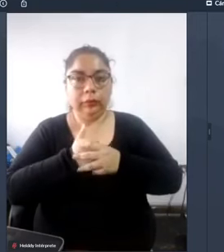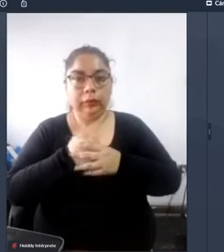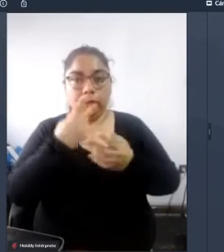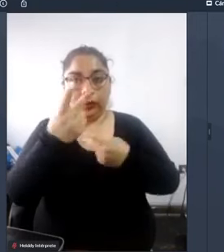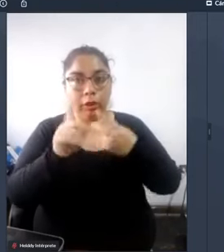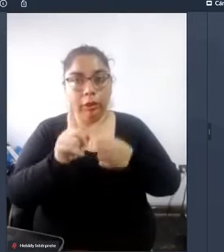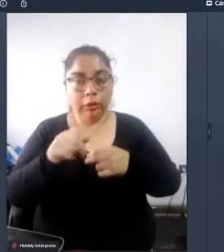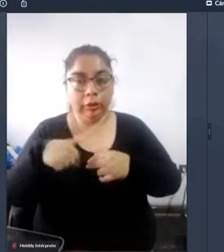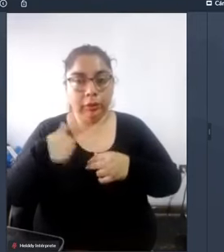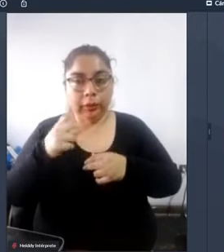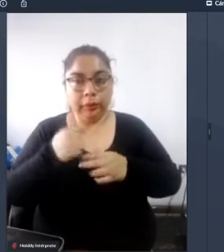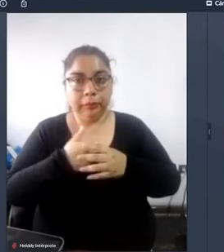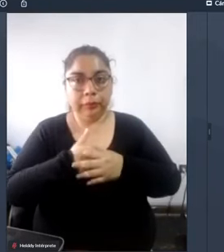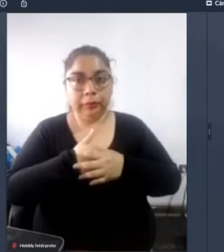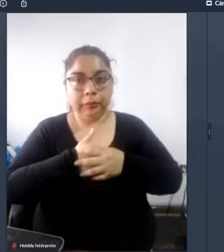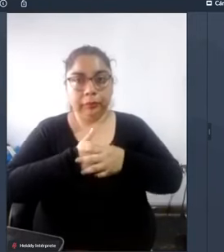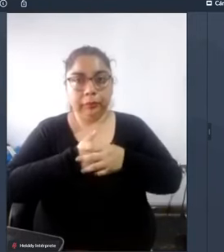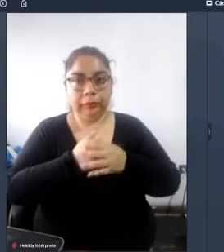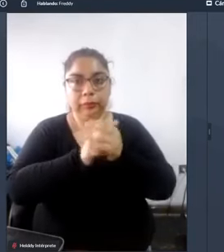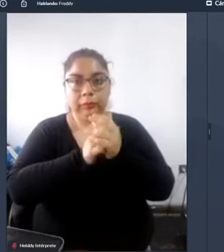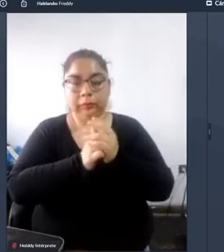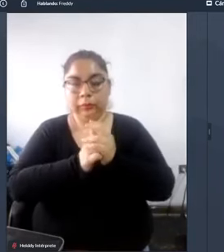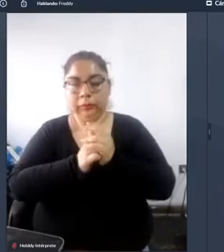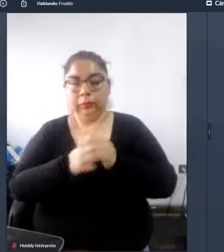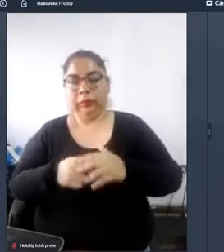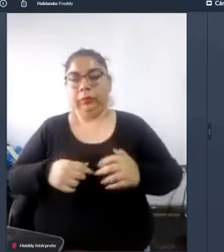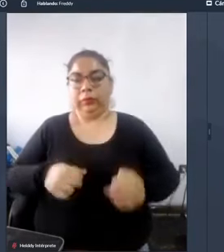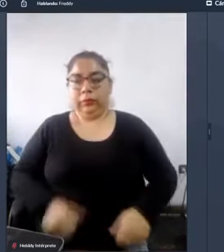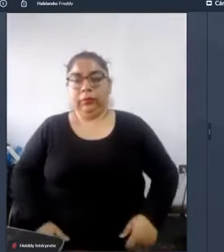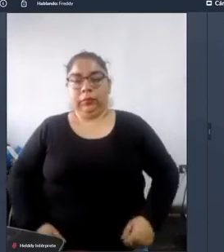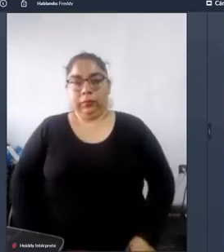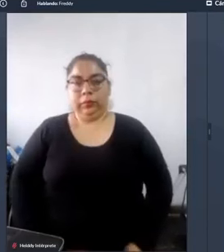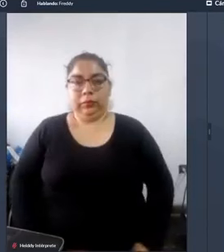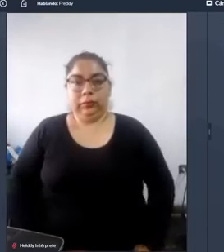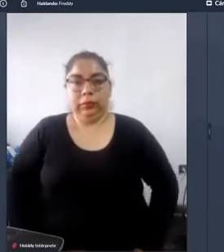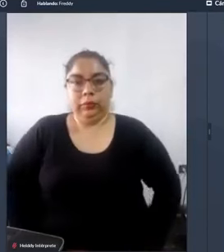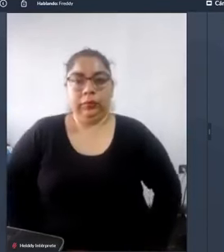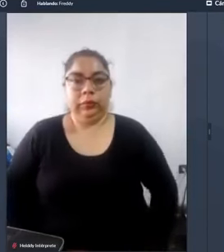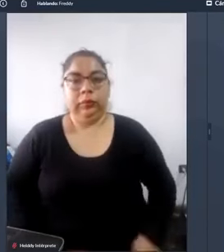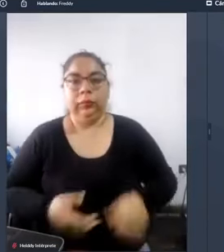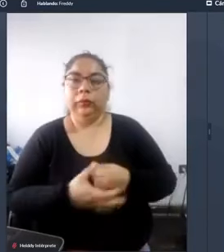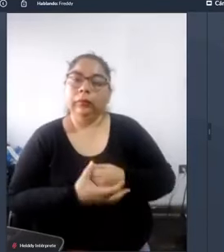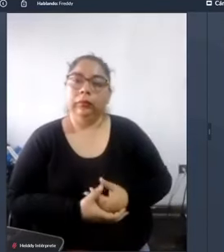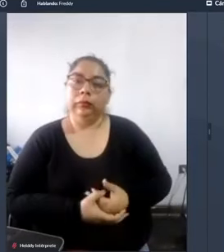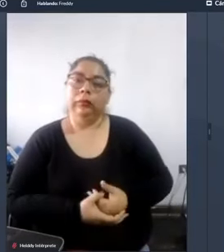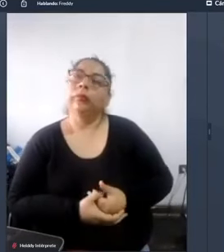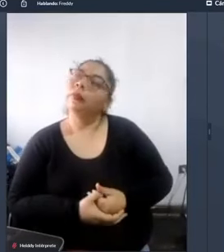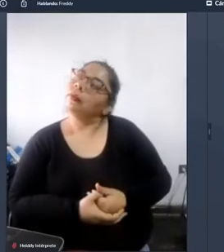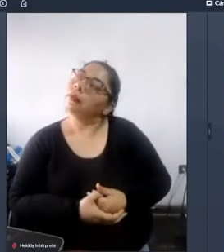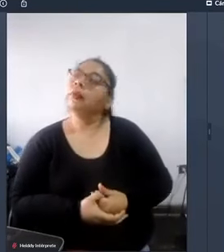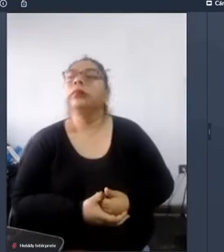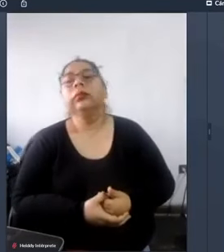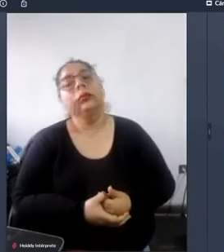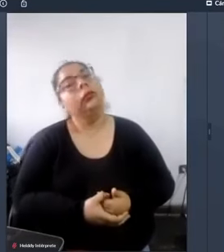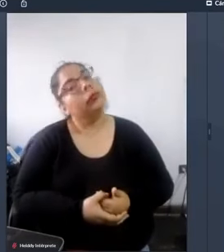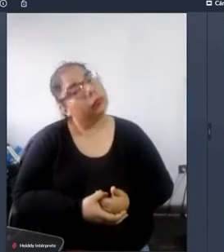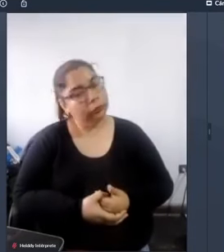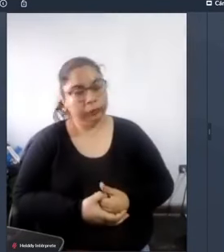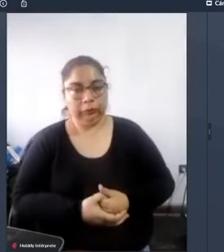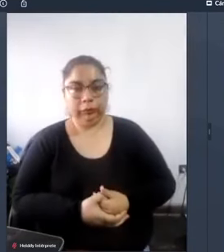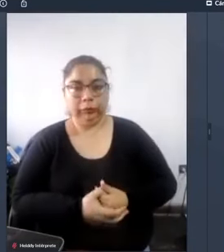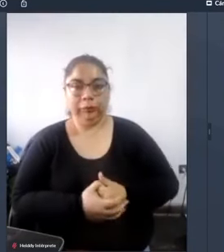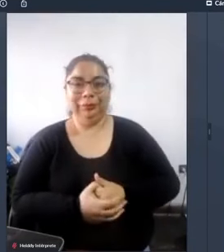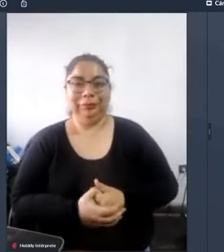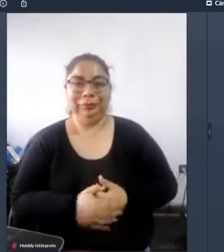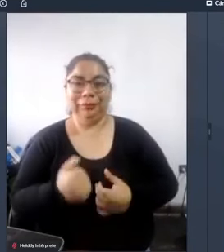pero bueno no no estamos no se visualiza pero si la escuchamos no se perderían de mucho